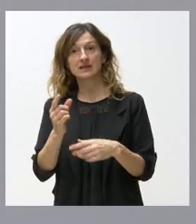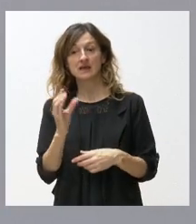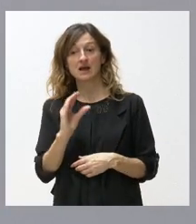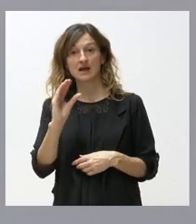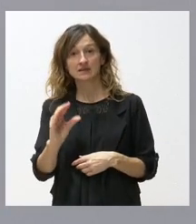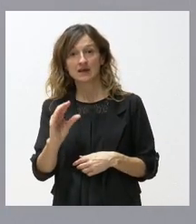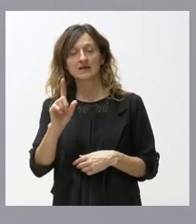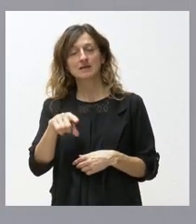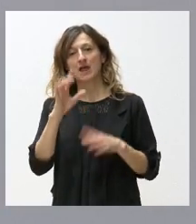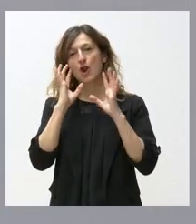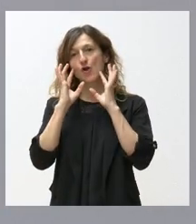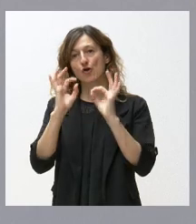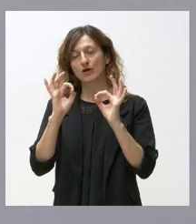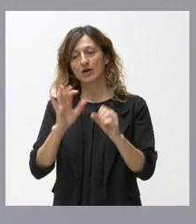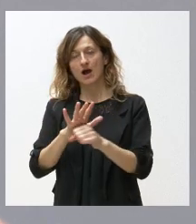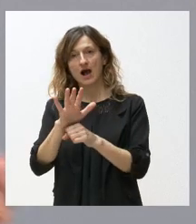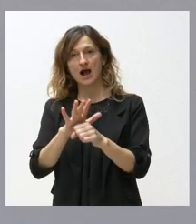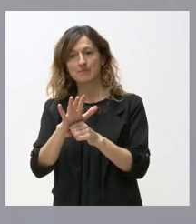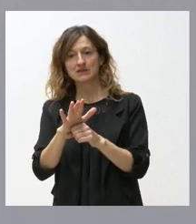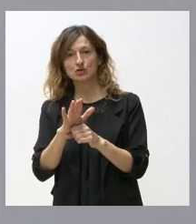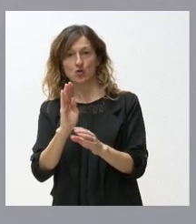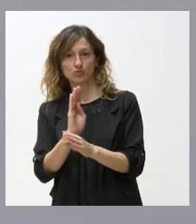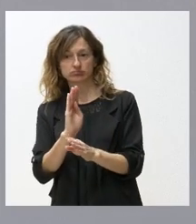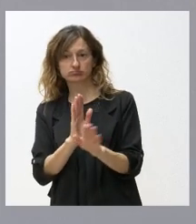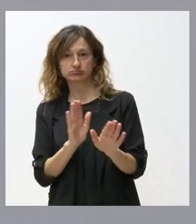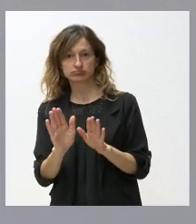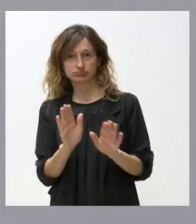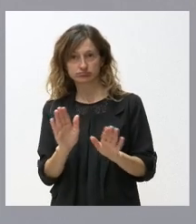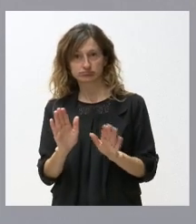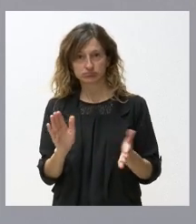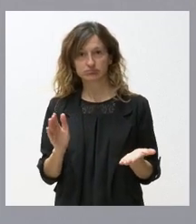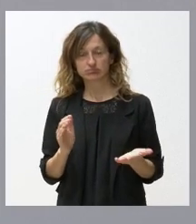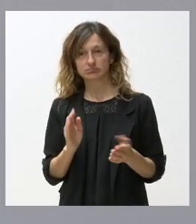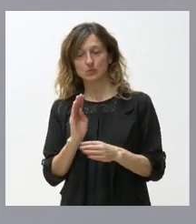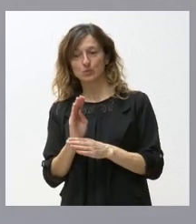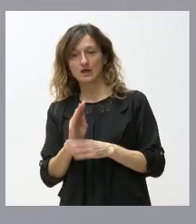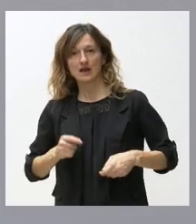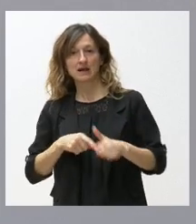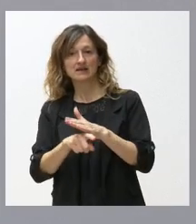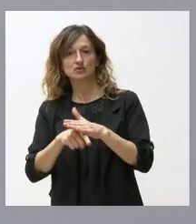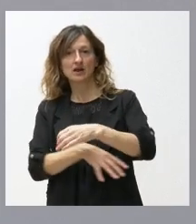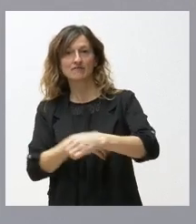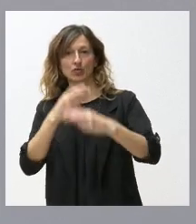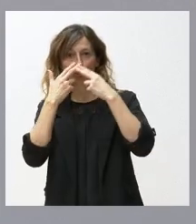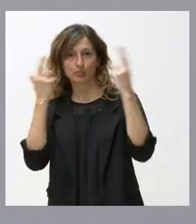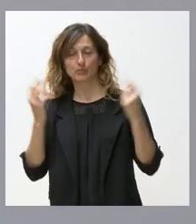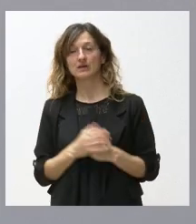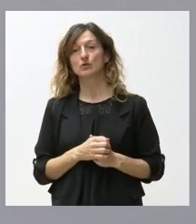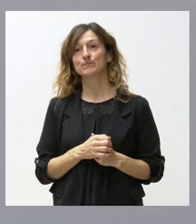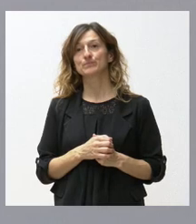fueran coherentes con el ámbito de austeridad que yo creo que todos tenemos que tener a la hora de gestionar fondos públicos. En segundo